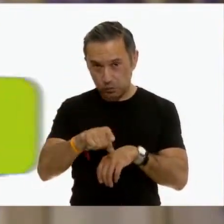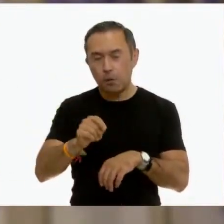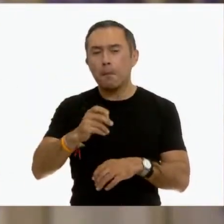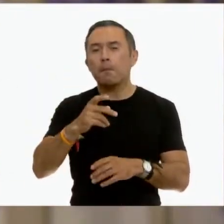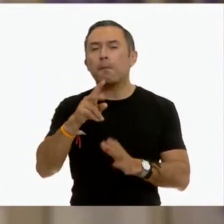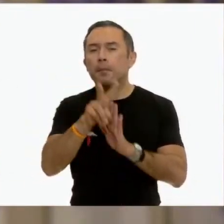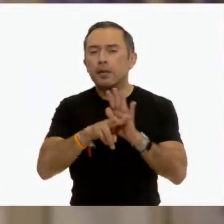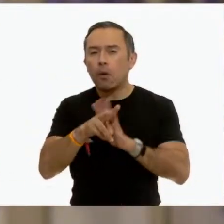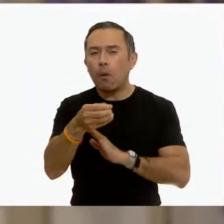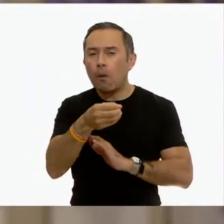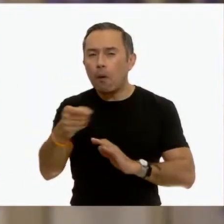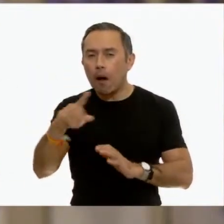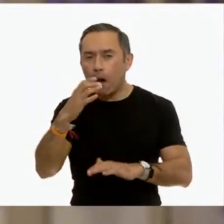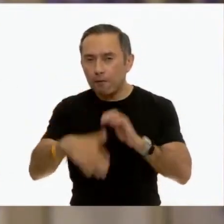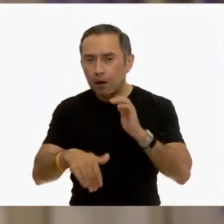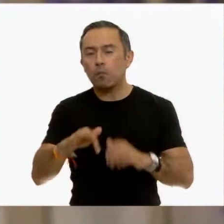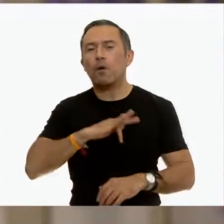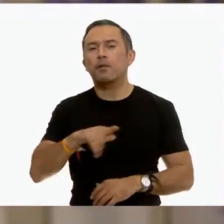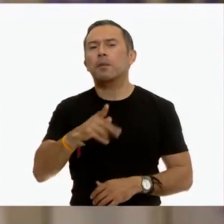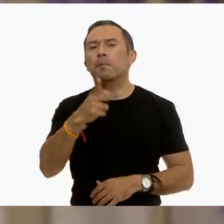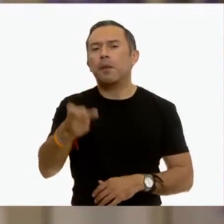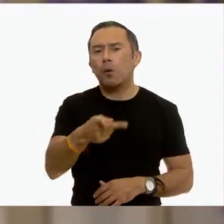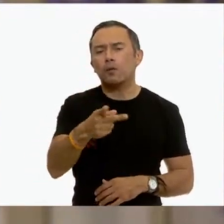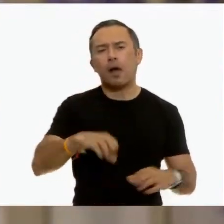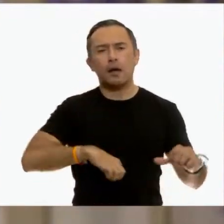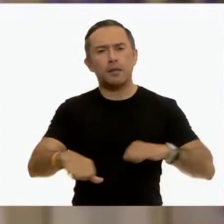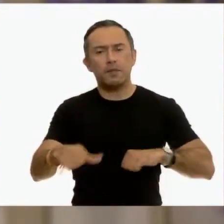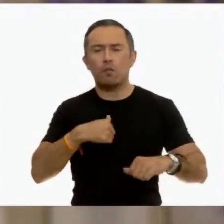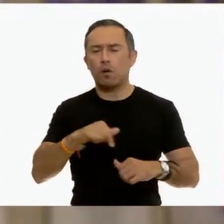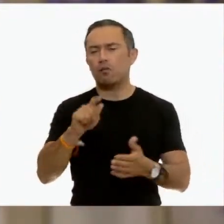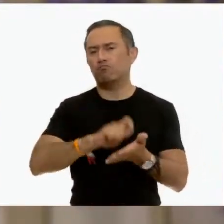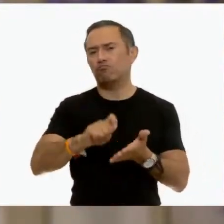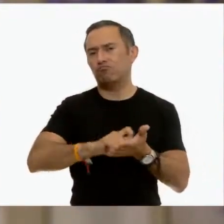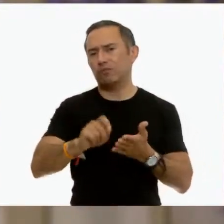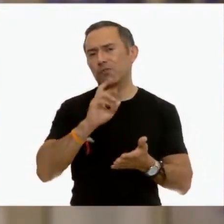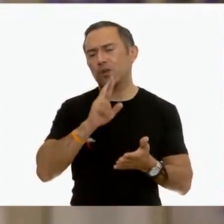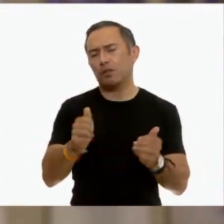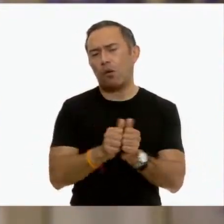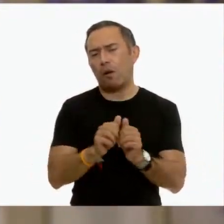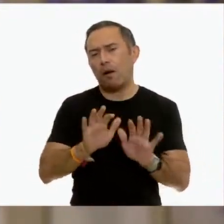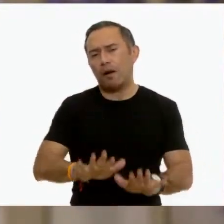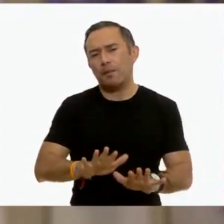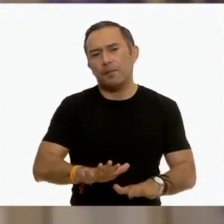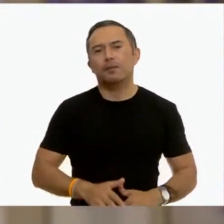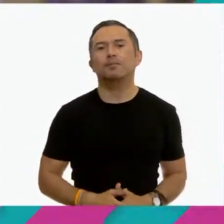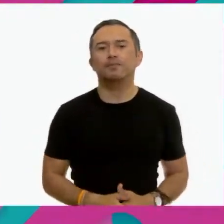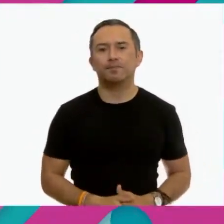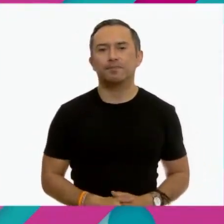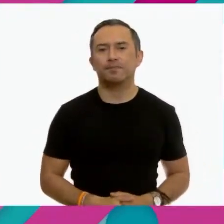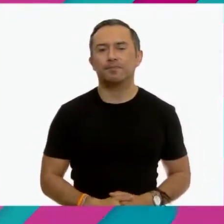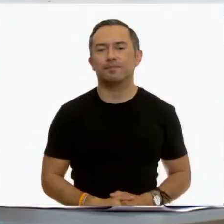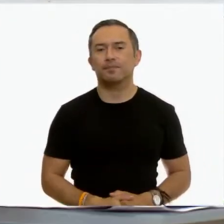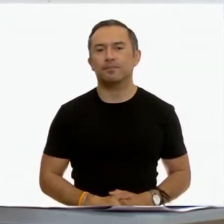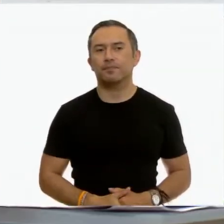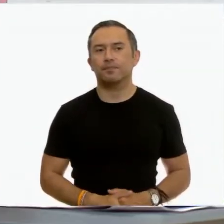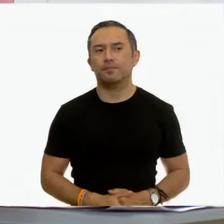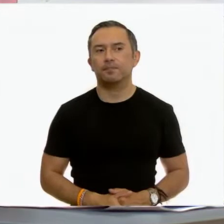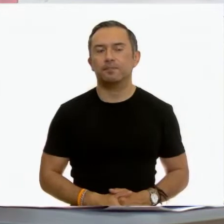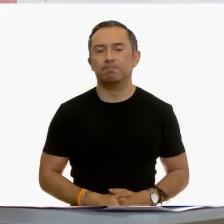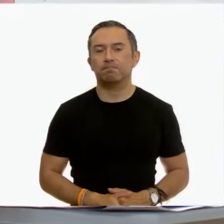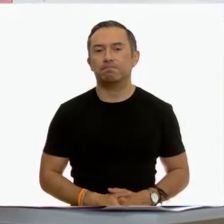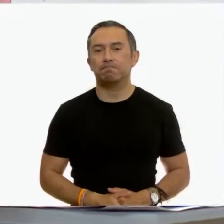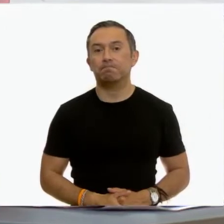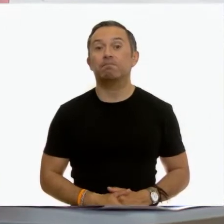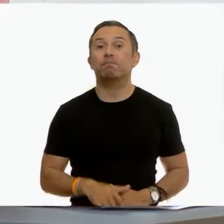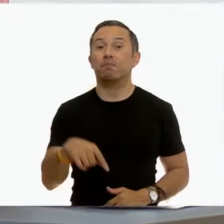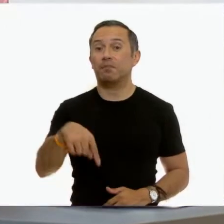piden para que cuando acabe el programa pueda responderlas y hacerlas a tu ritmo. Esta es